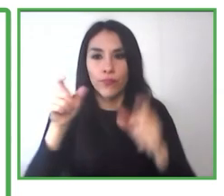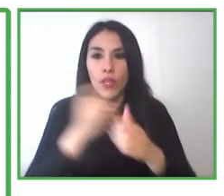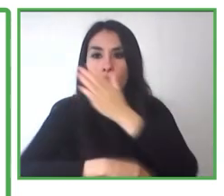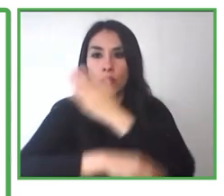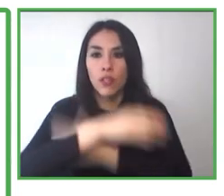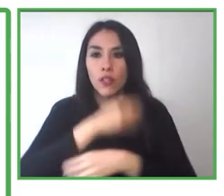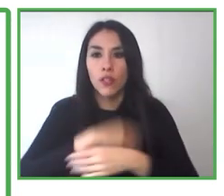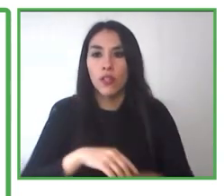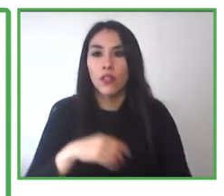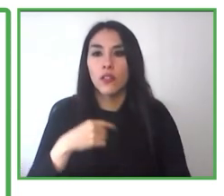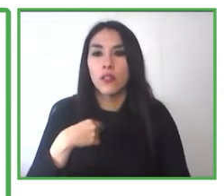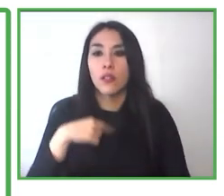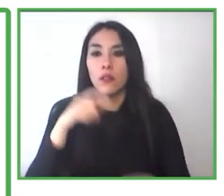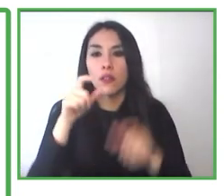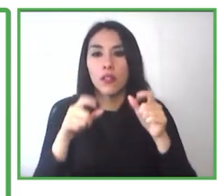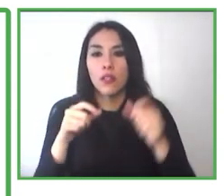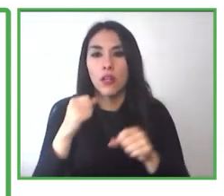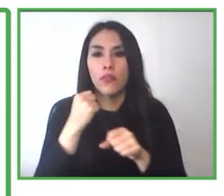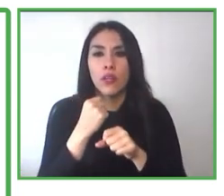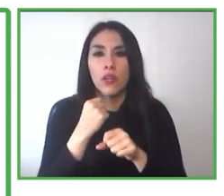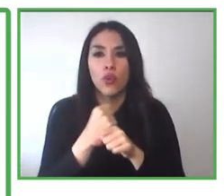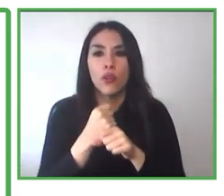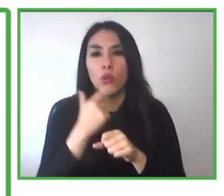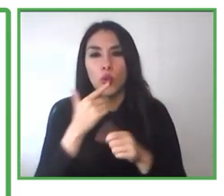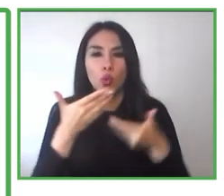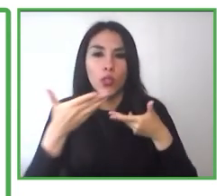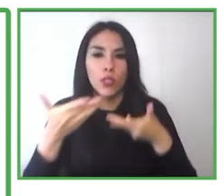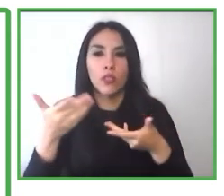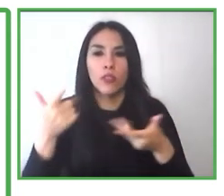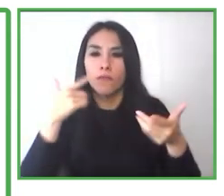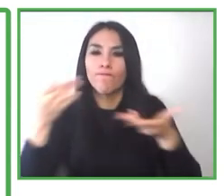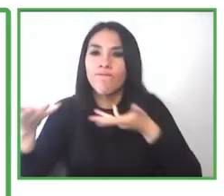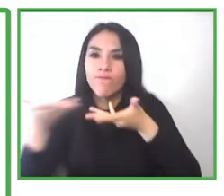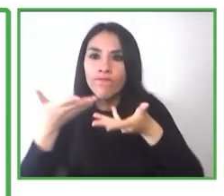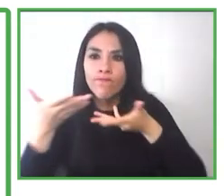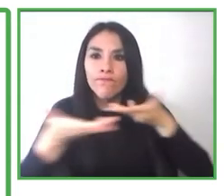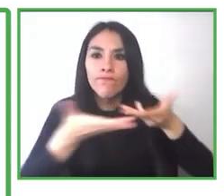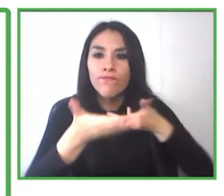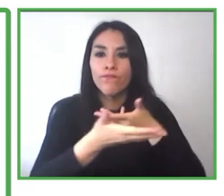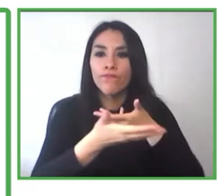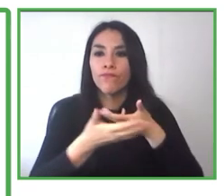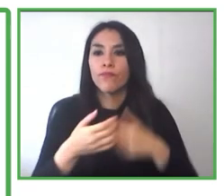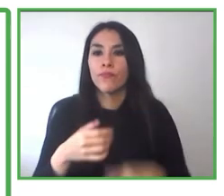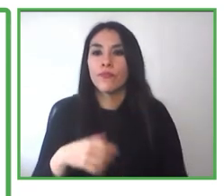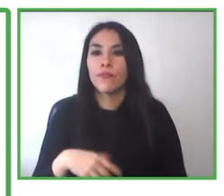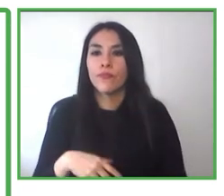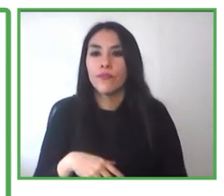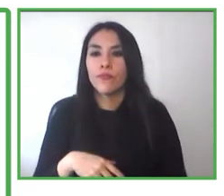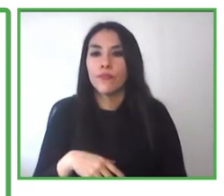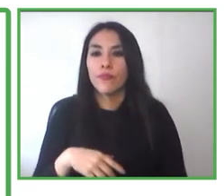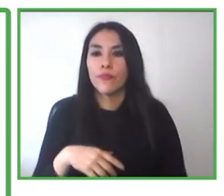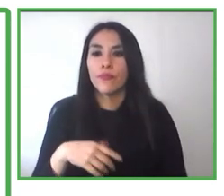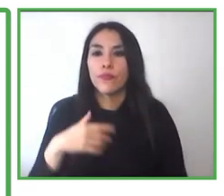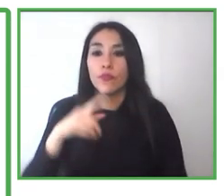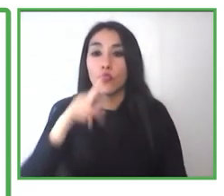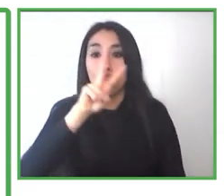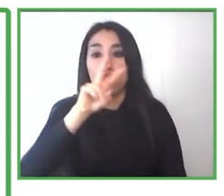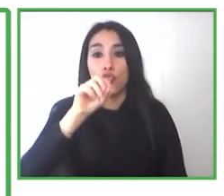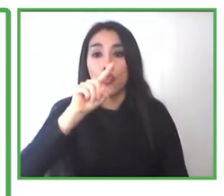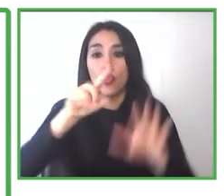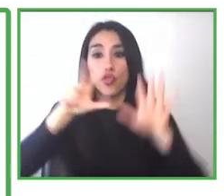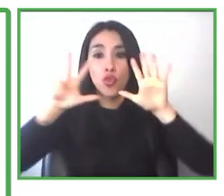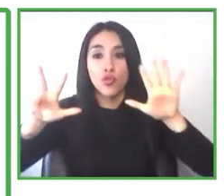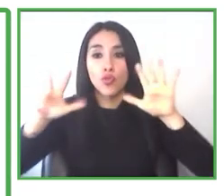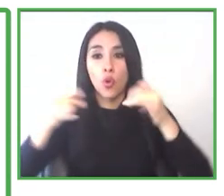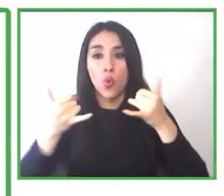empresas. Desde el 2018 a la fecha ya llevamos 18 empresas que han firmado este convenio y